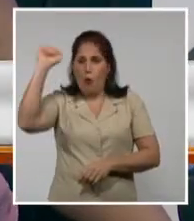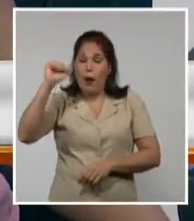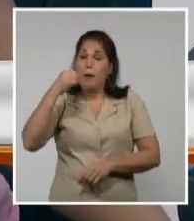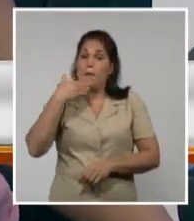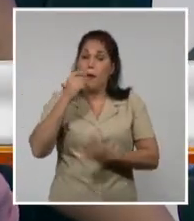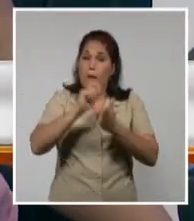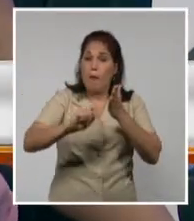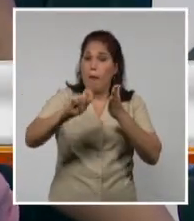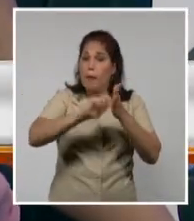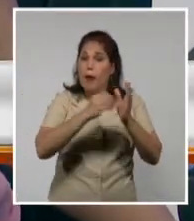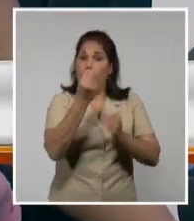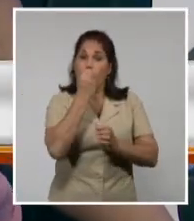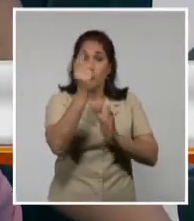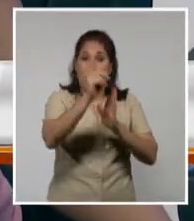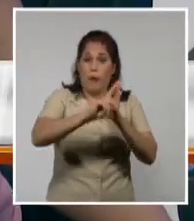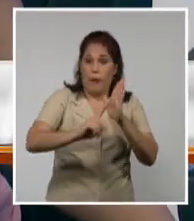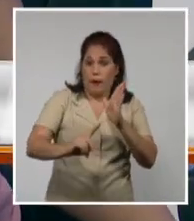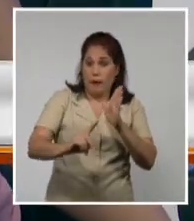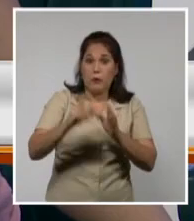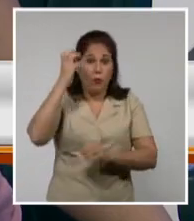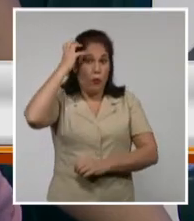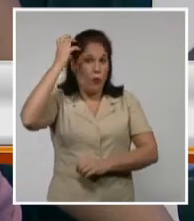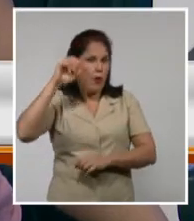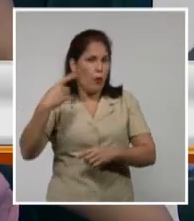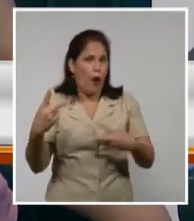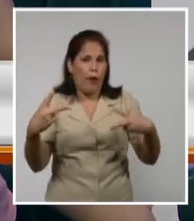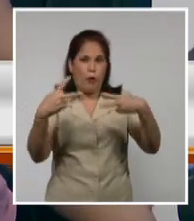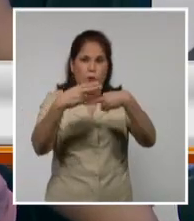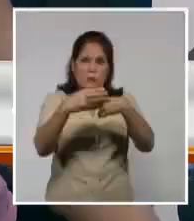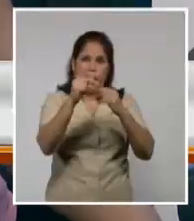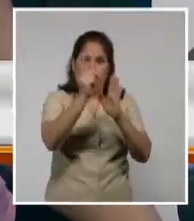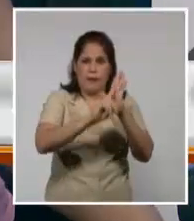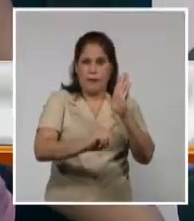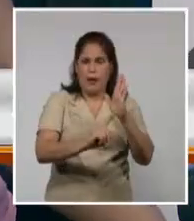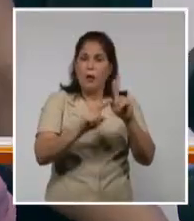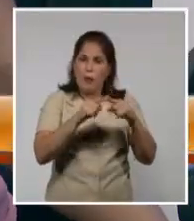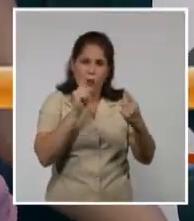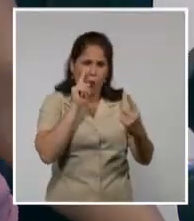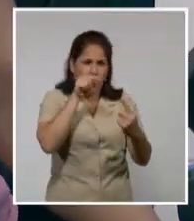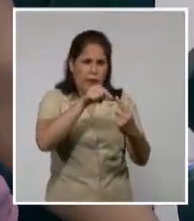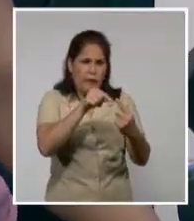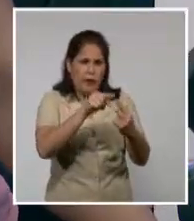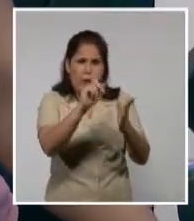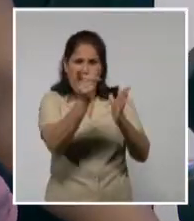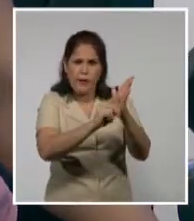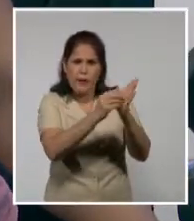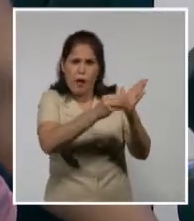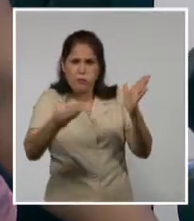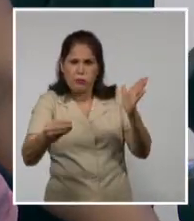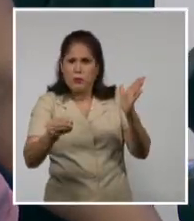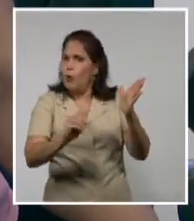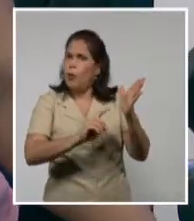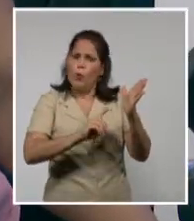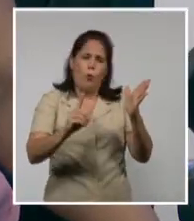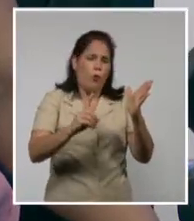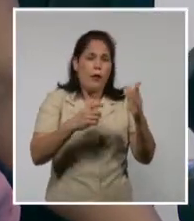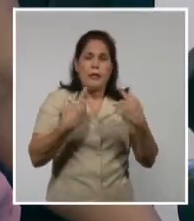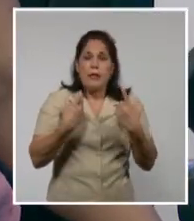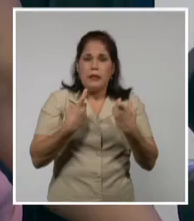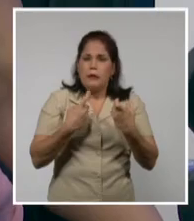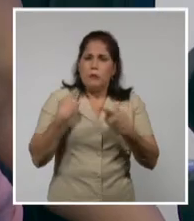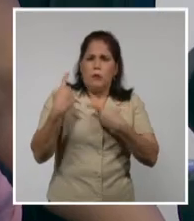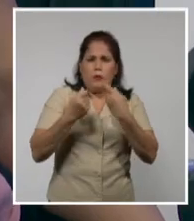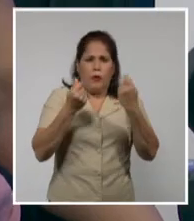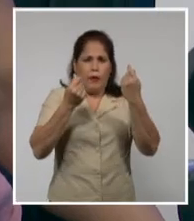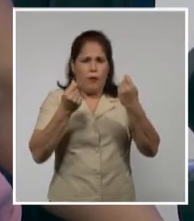plan de consumo de cualquier servicio estatal es cortar, pero ese no es el camino, porque nosotros necesitamos, nuestra